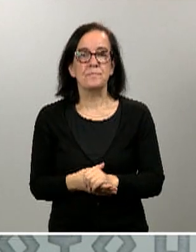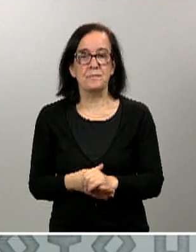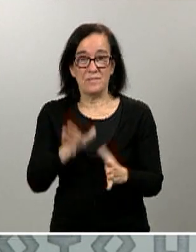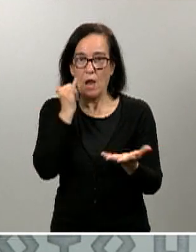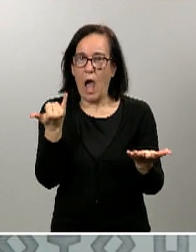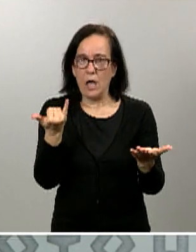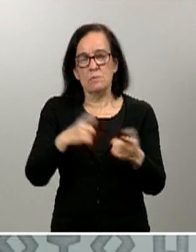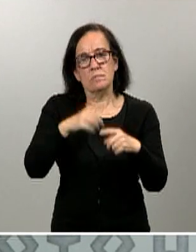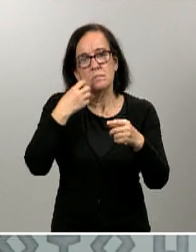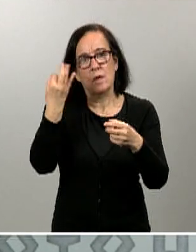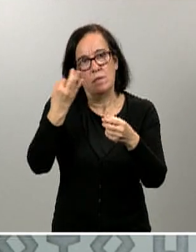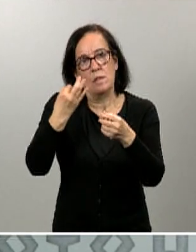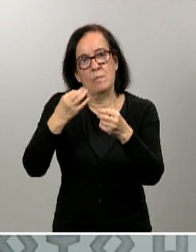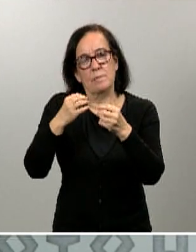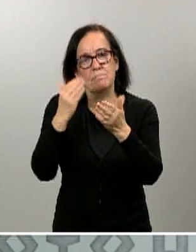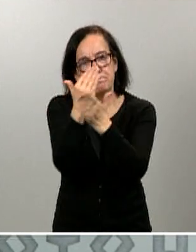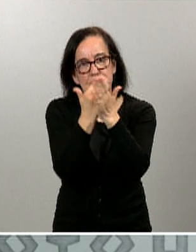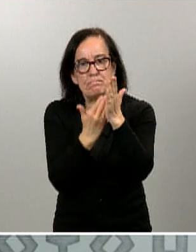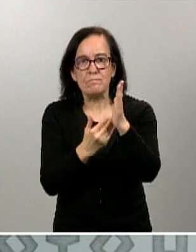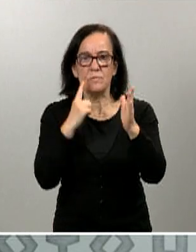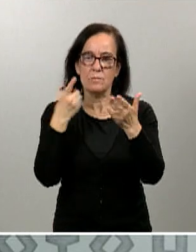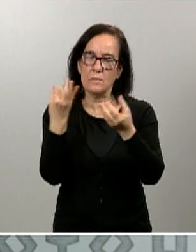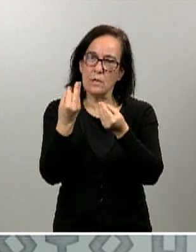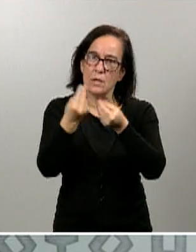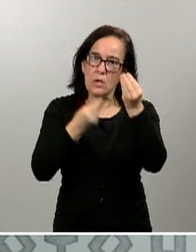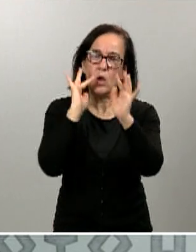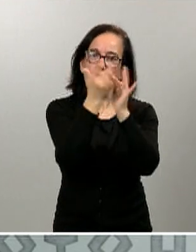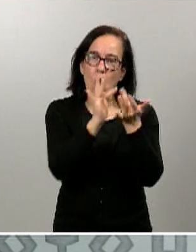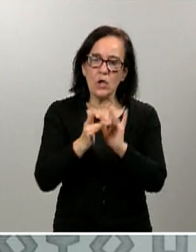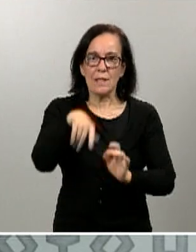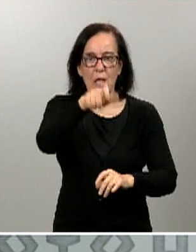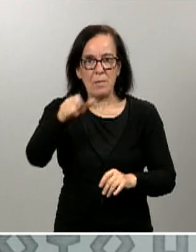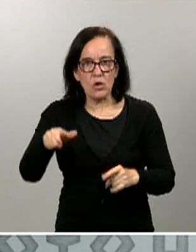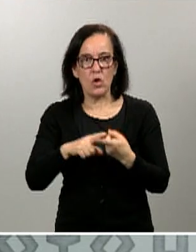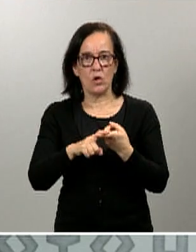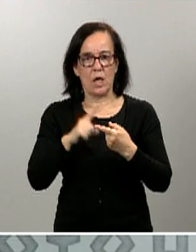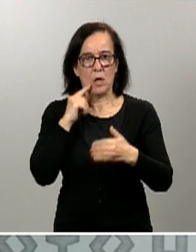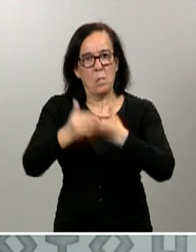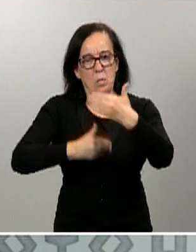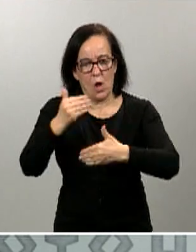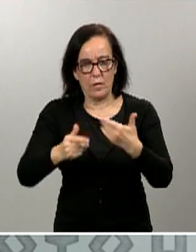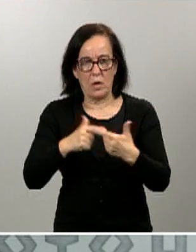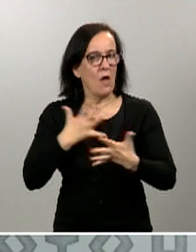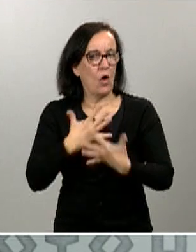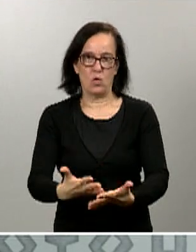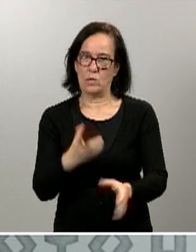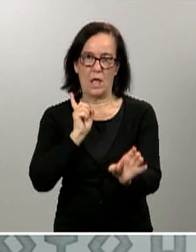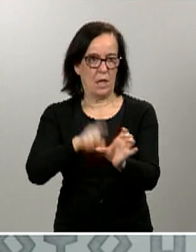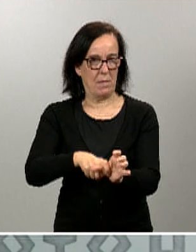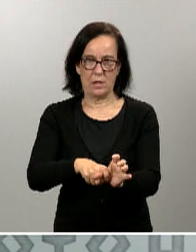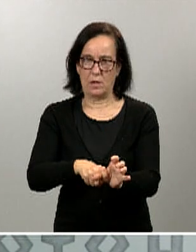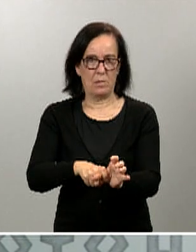que lo acompaña, en el que se va a contactar con las personas. Por supuesto, es voluntaria la participación, por supuesto, con